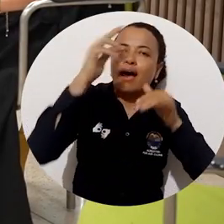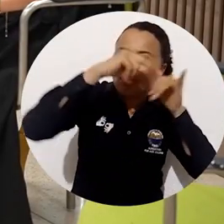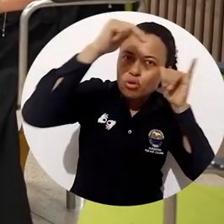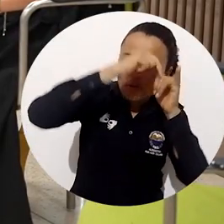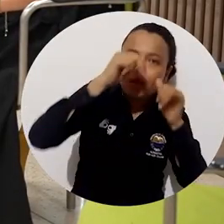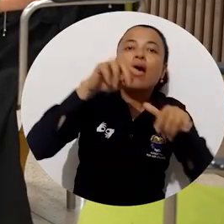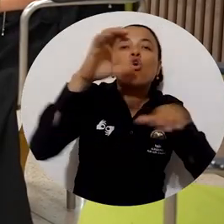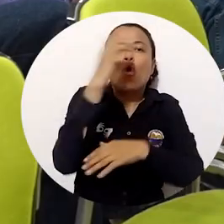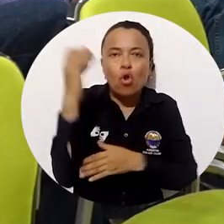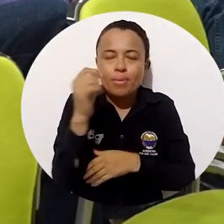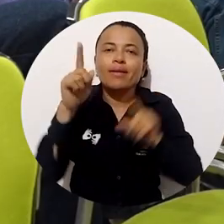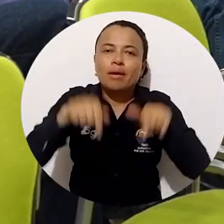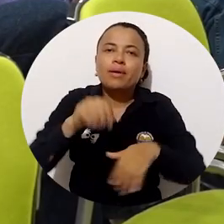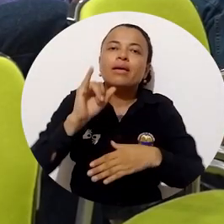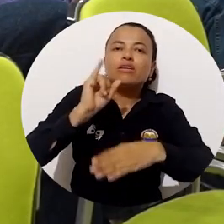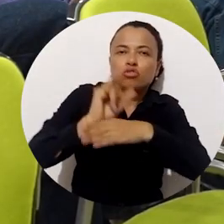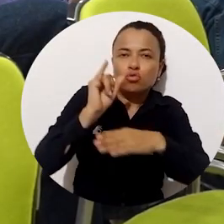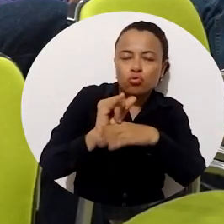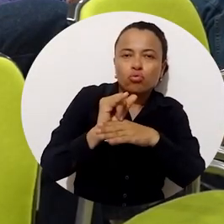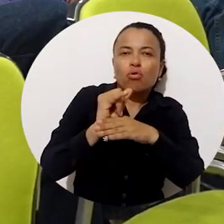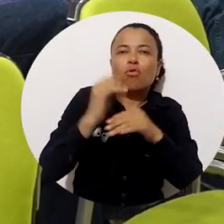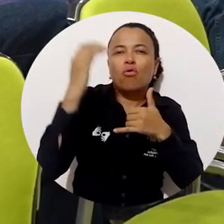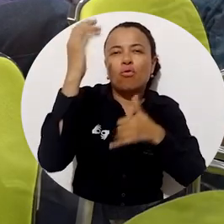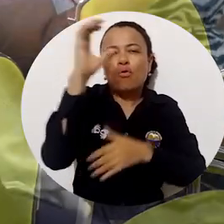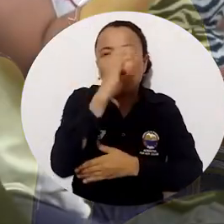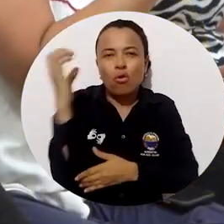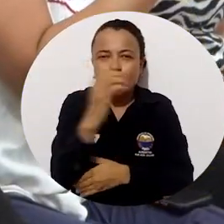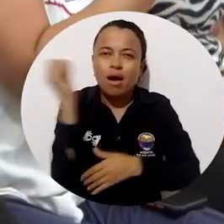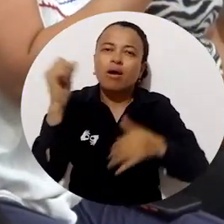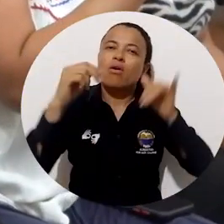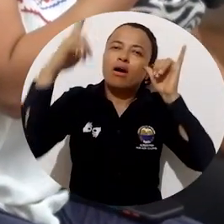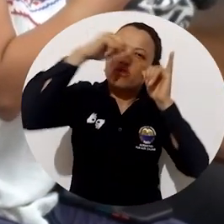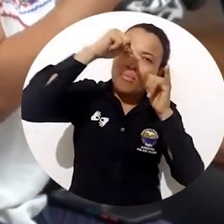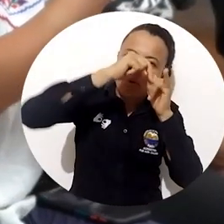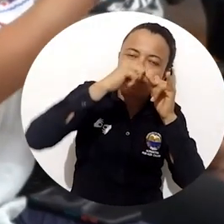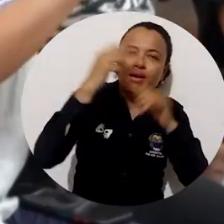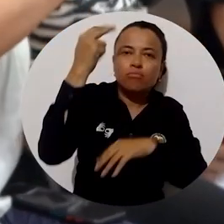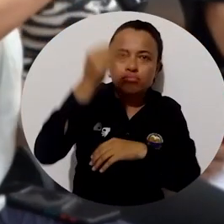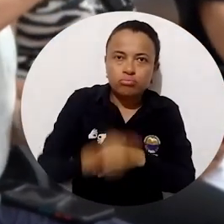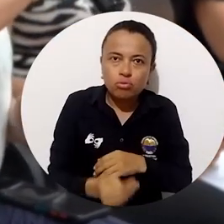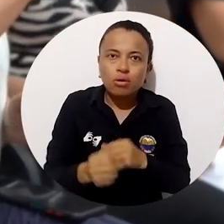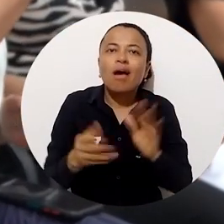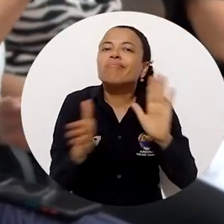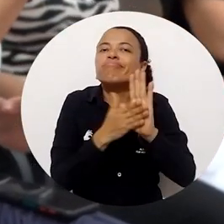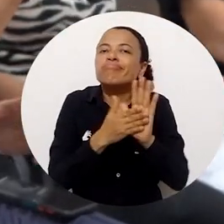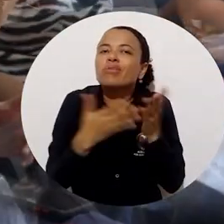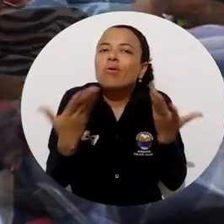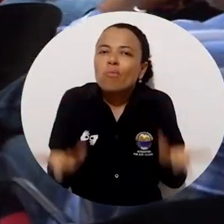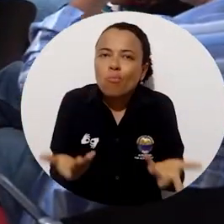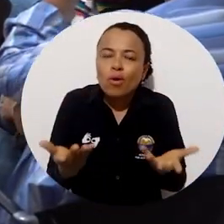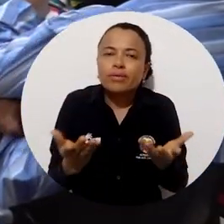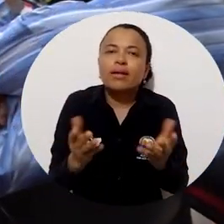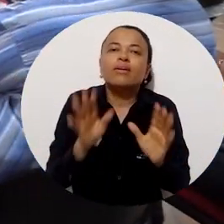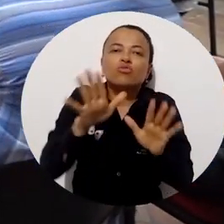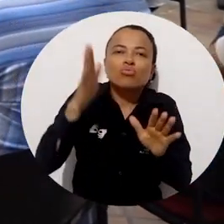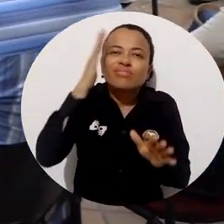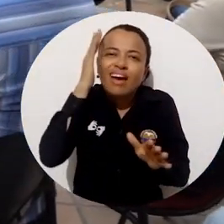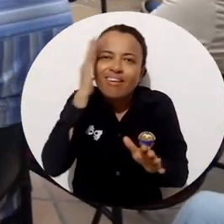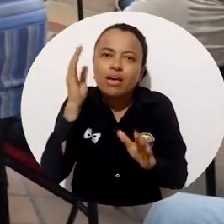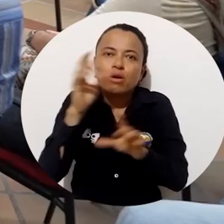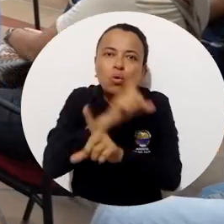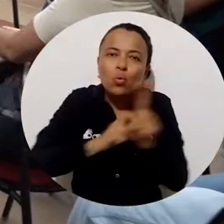colombiano de antropología e historia evidencia el compromiso de una magdalena de llevar los saberes y culturas del caribe colombiano